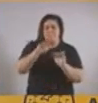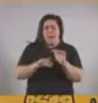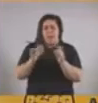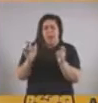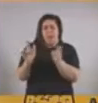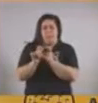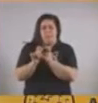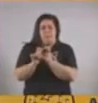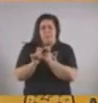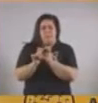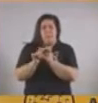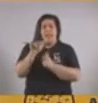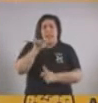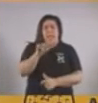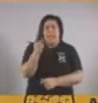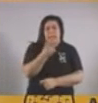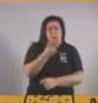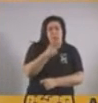de contagio más usuales.